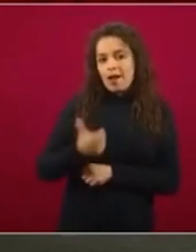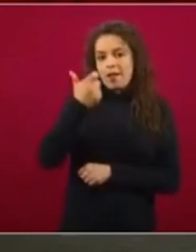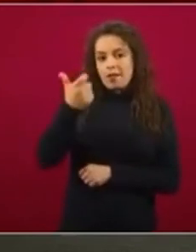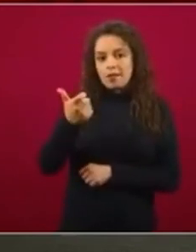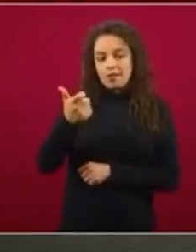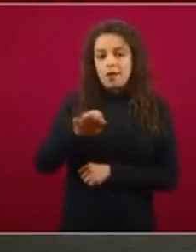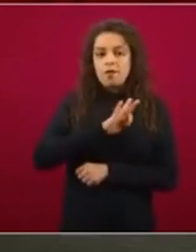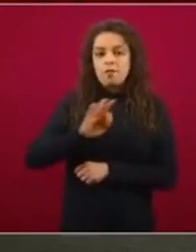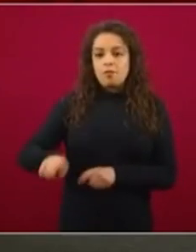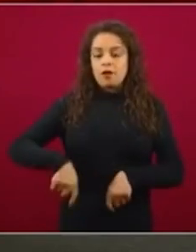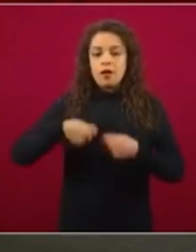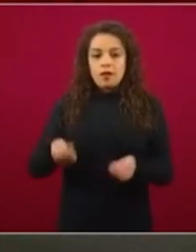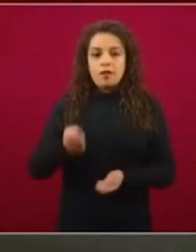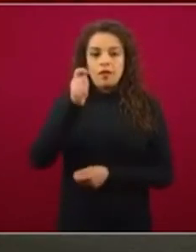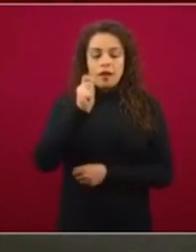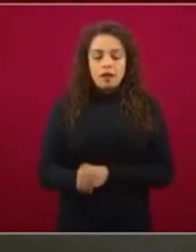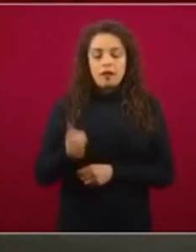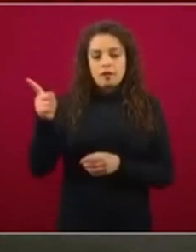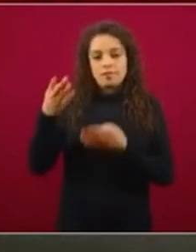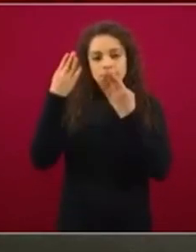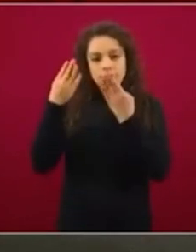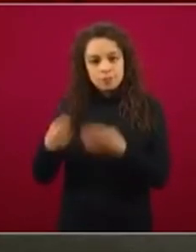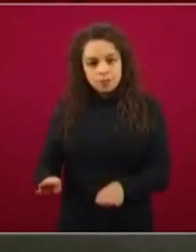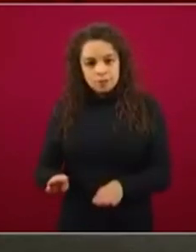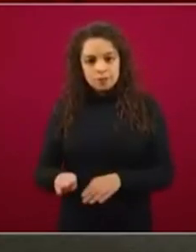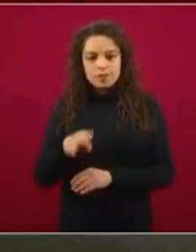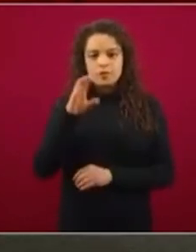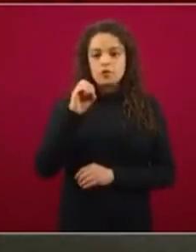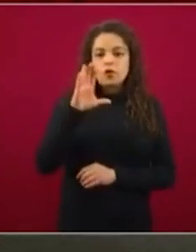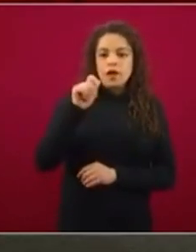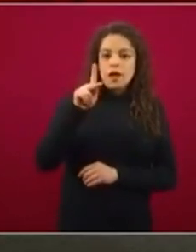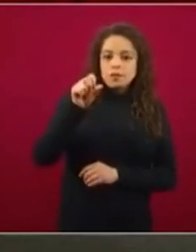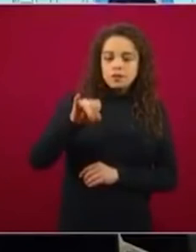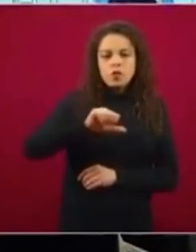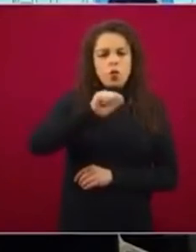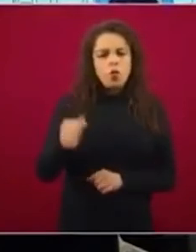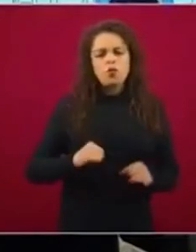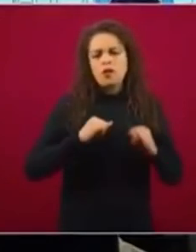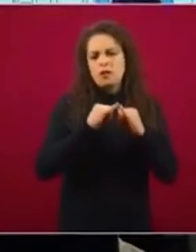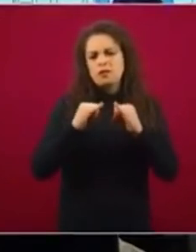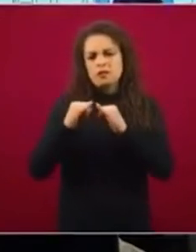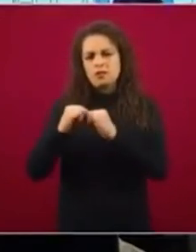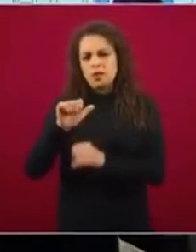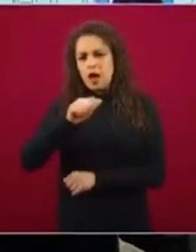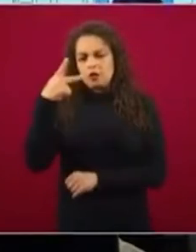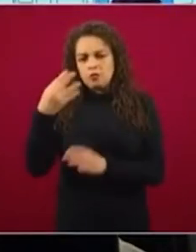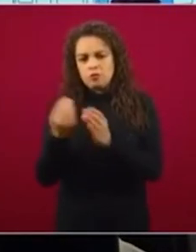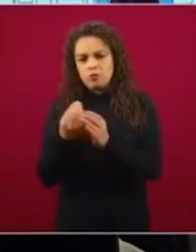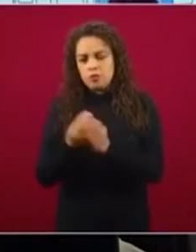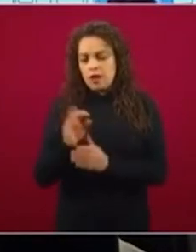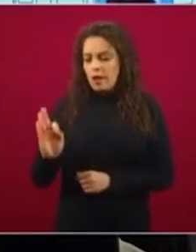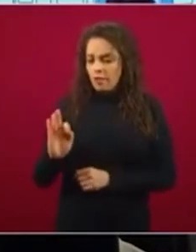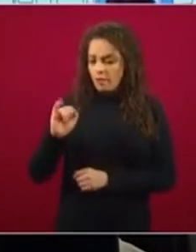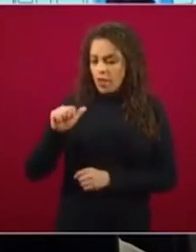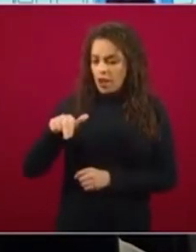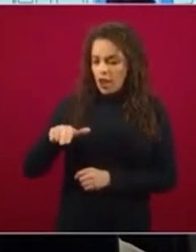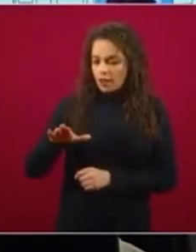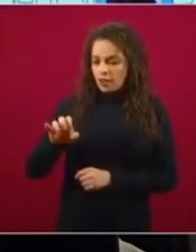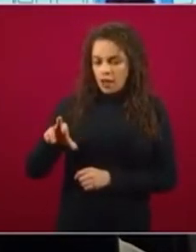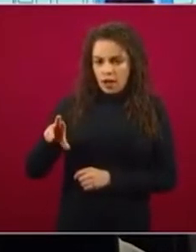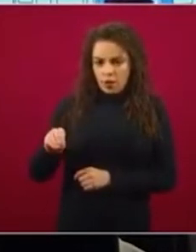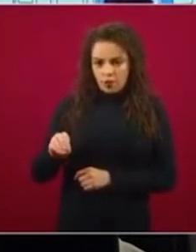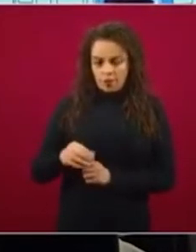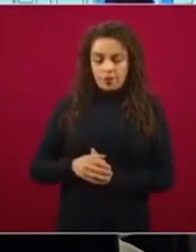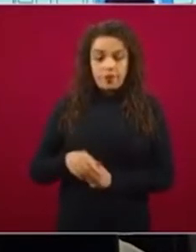bancos, que otorgan las ofipos, que otorgan SOCAPS y que otorgan otras instituciones financieras. De esta manera, el Banco de México trata de